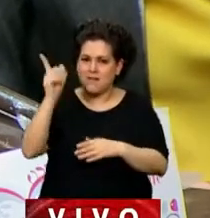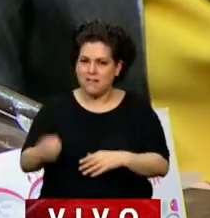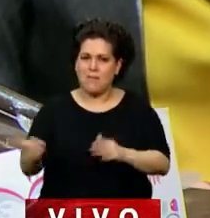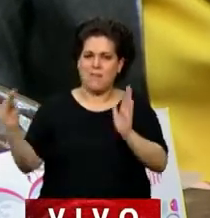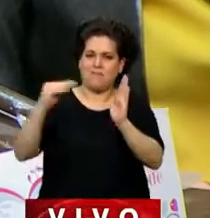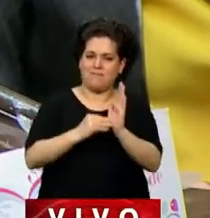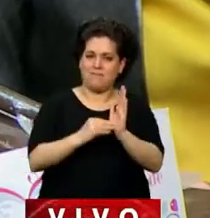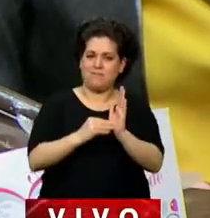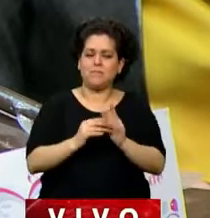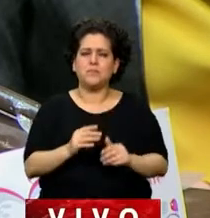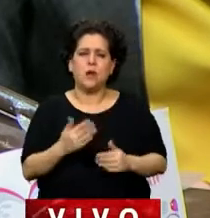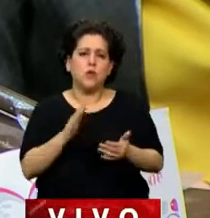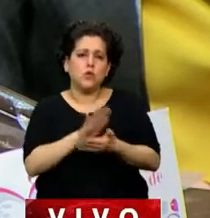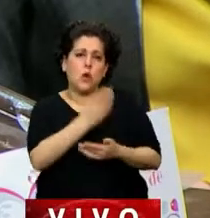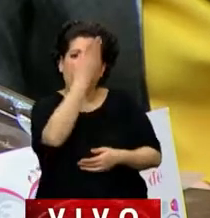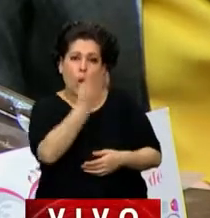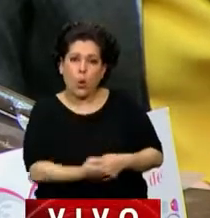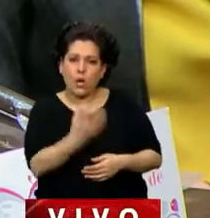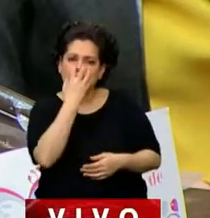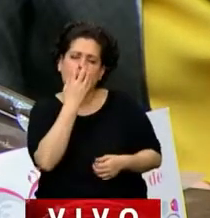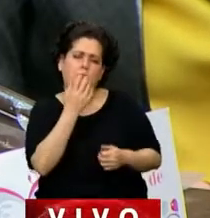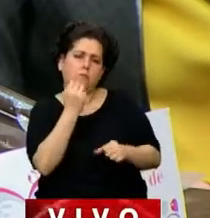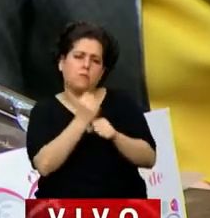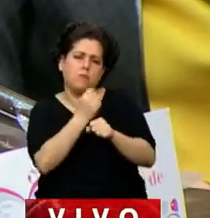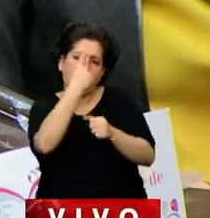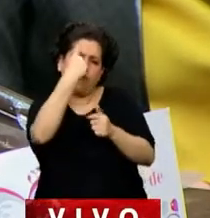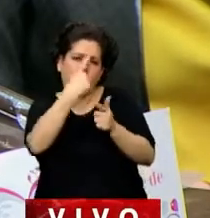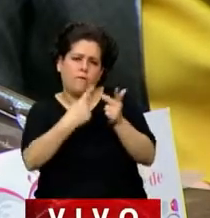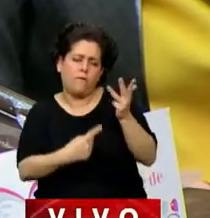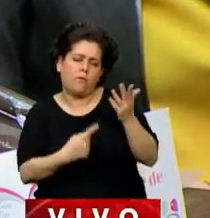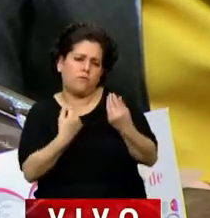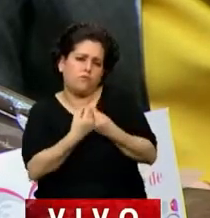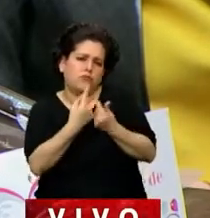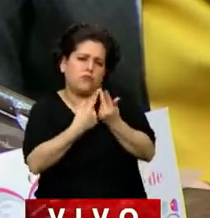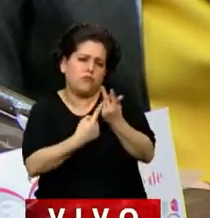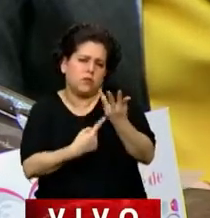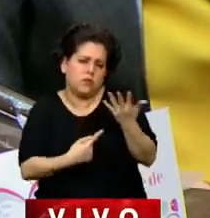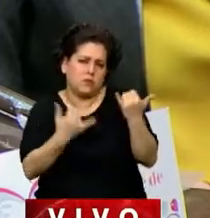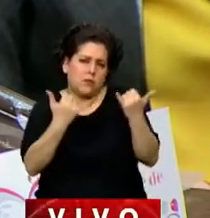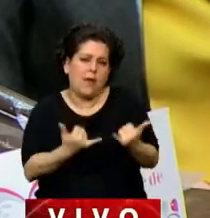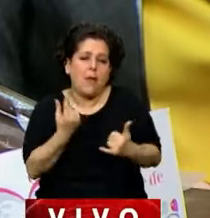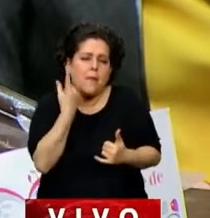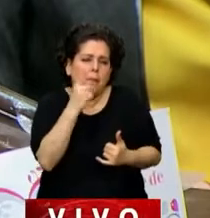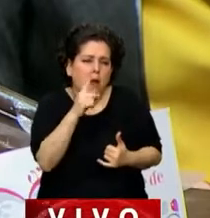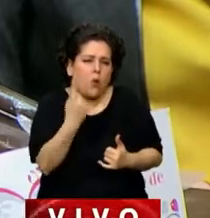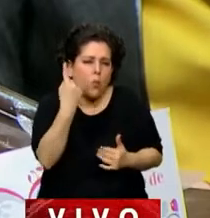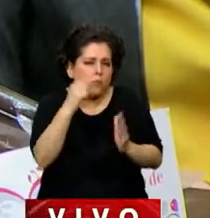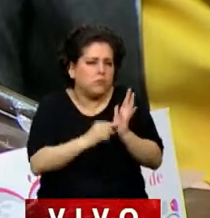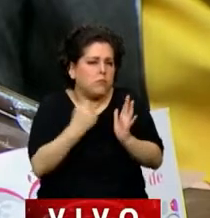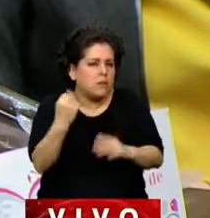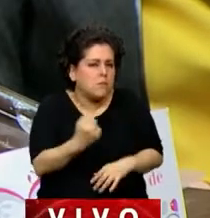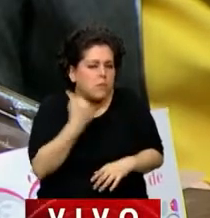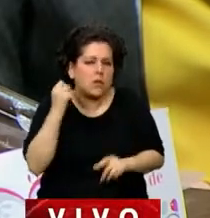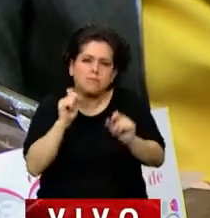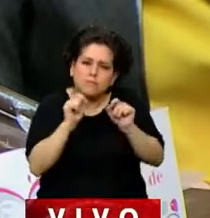Se puede hablar mucho de la obra de Sarmiento, pero un paso fundamental fue